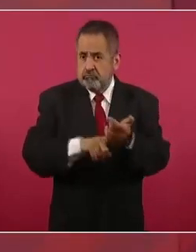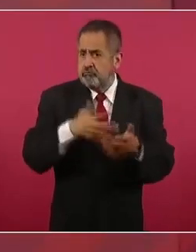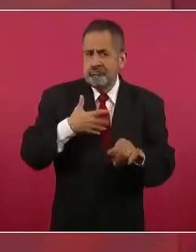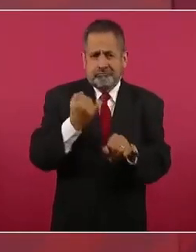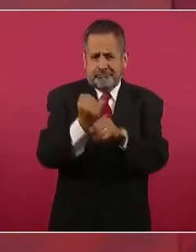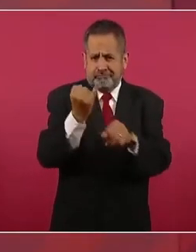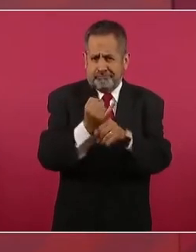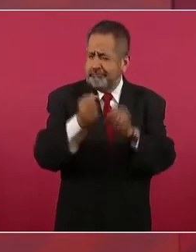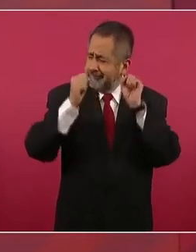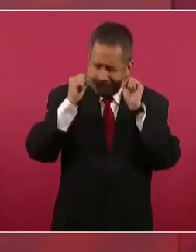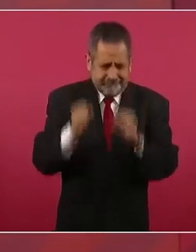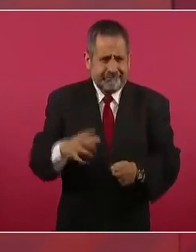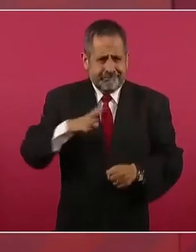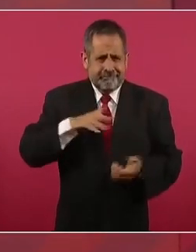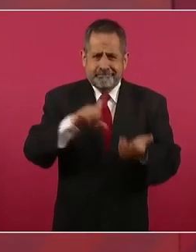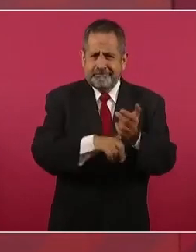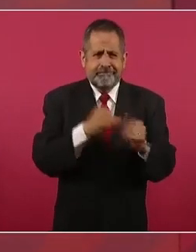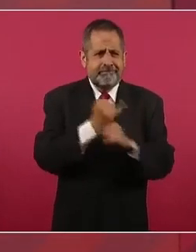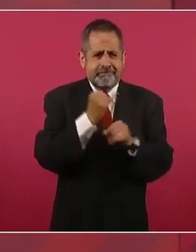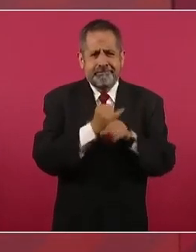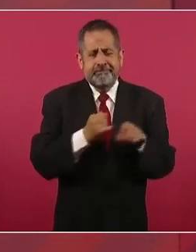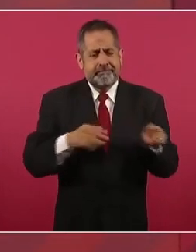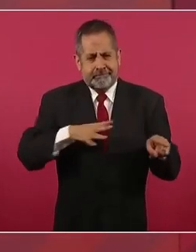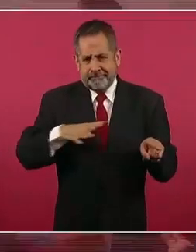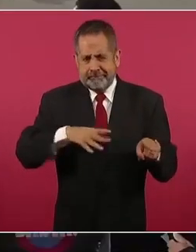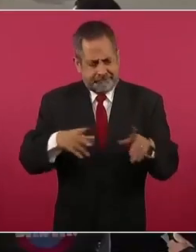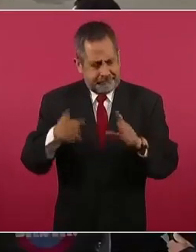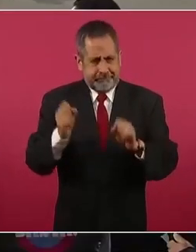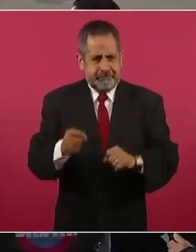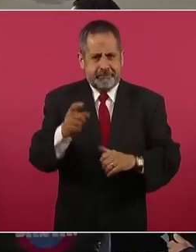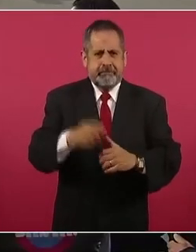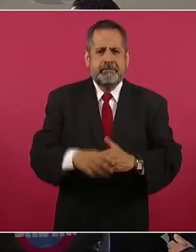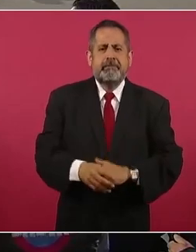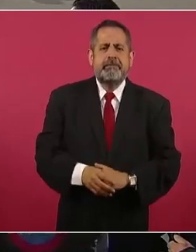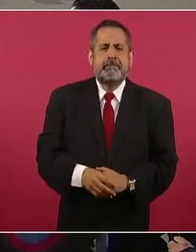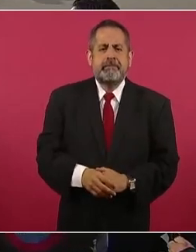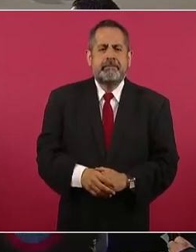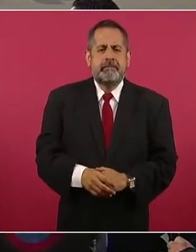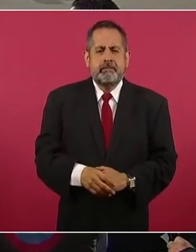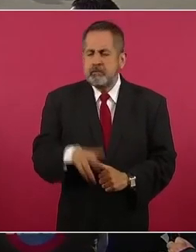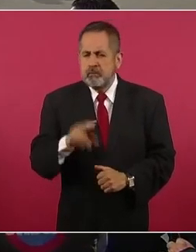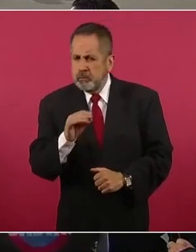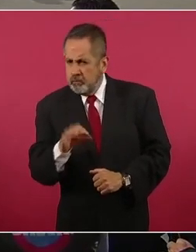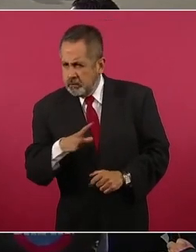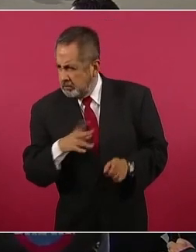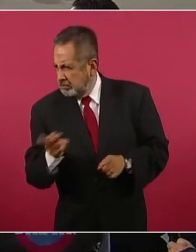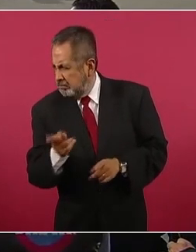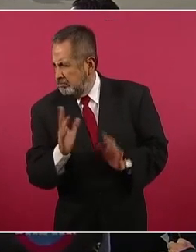las redes, es seguro que esté ahí en las redes, o no está.